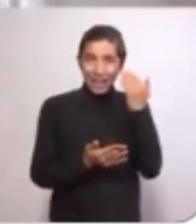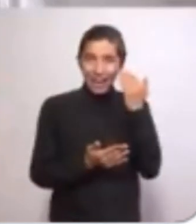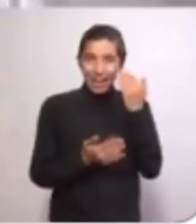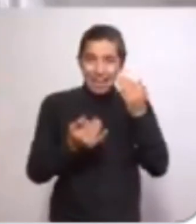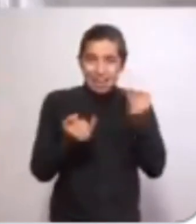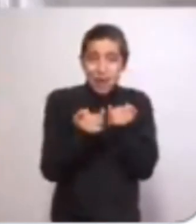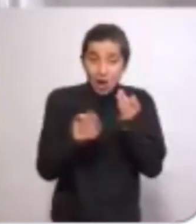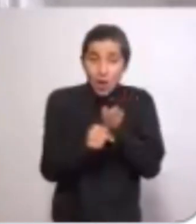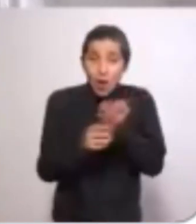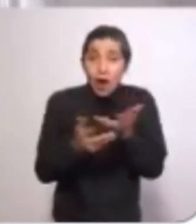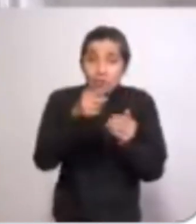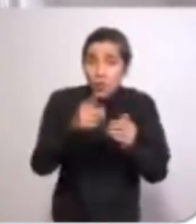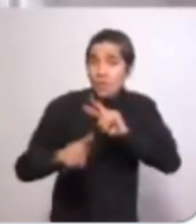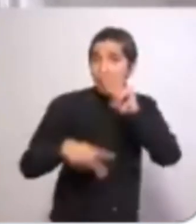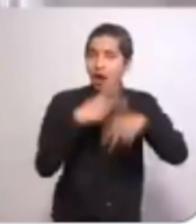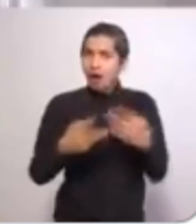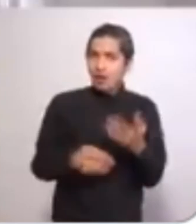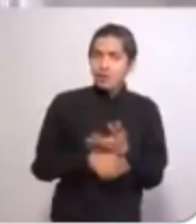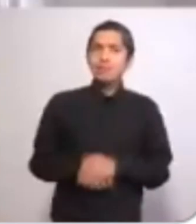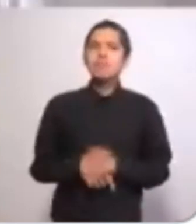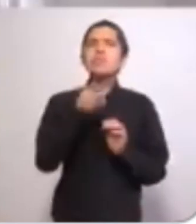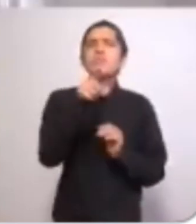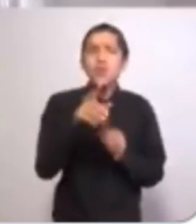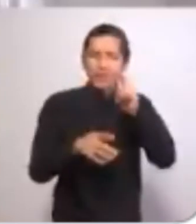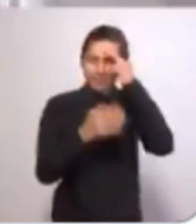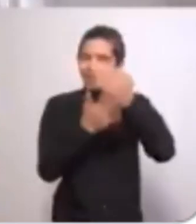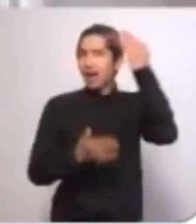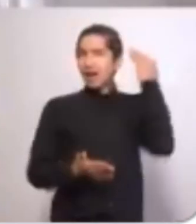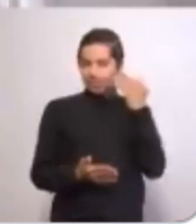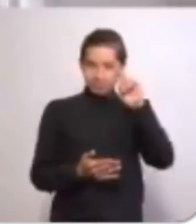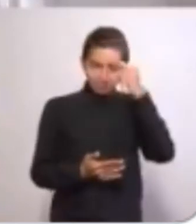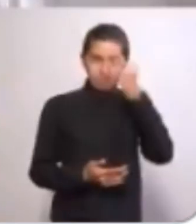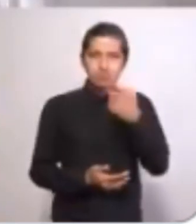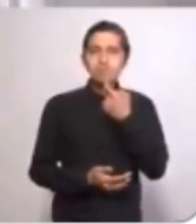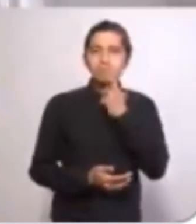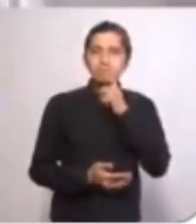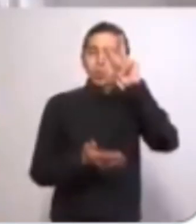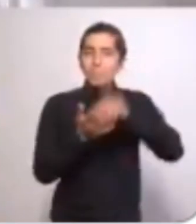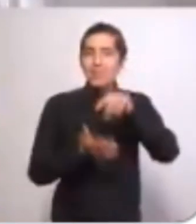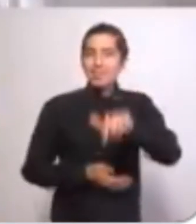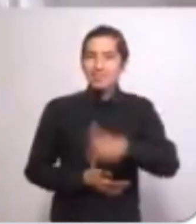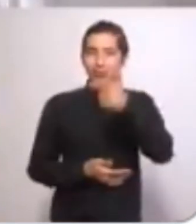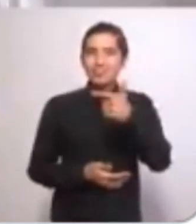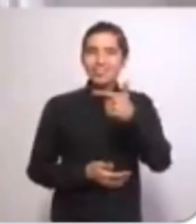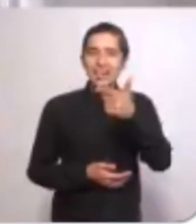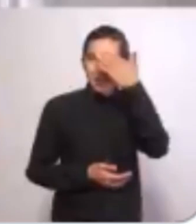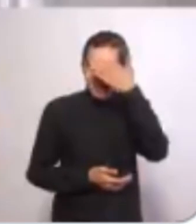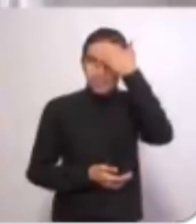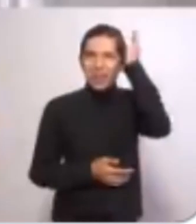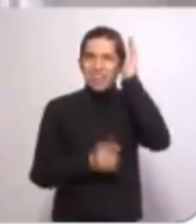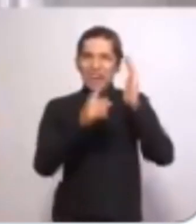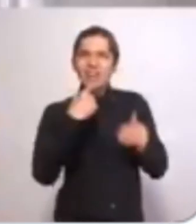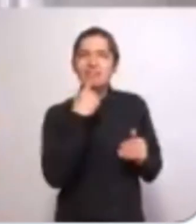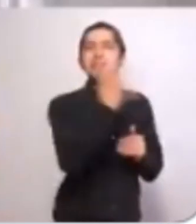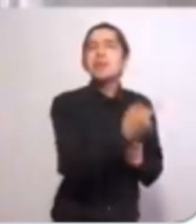si hiciera lo que usted está haciendo? ¿Qué le hubiera dicho el Andrés Manuel en el 2012